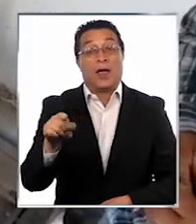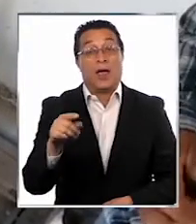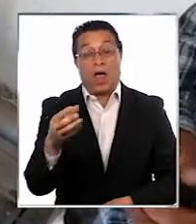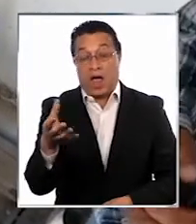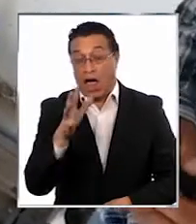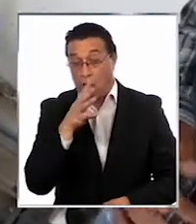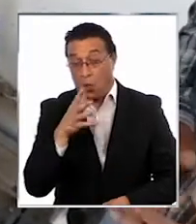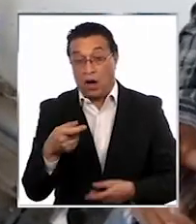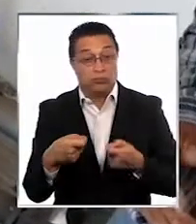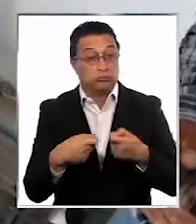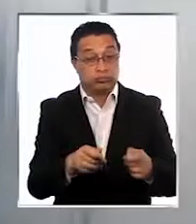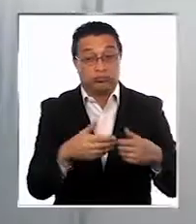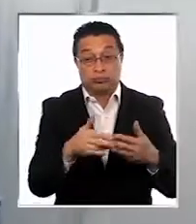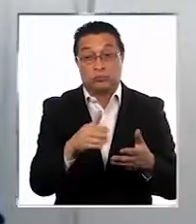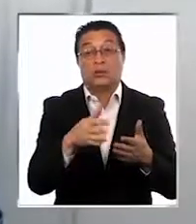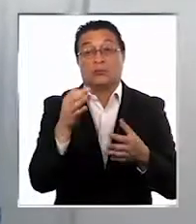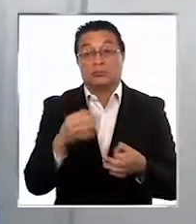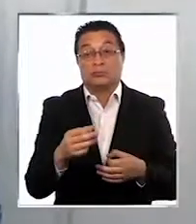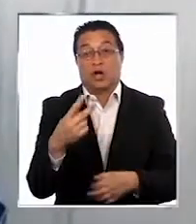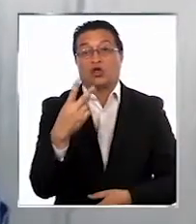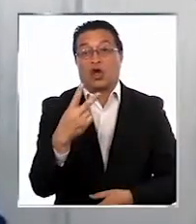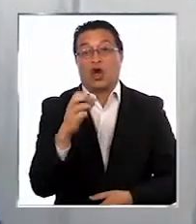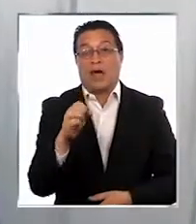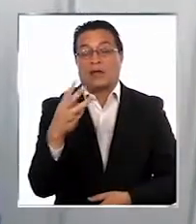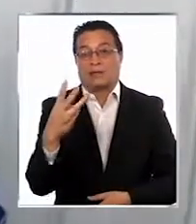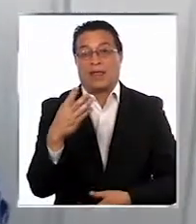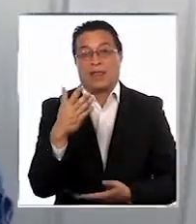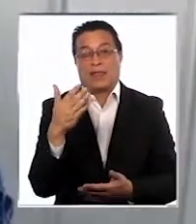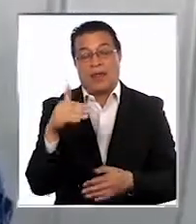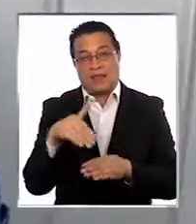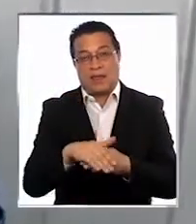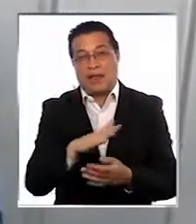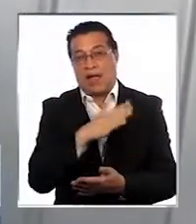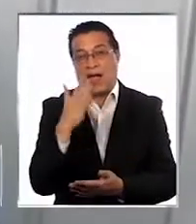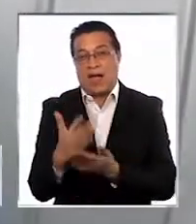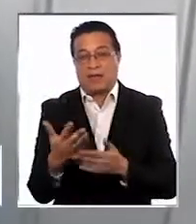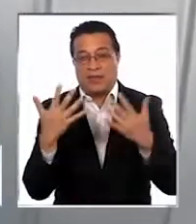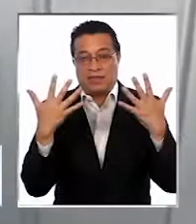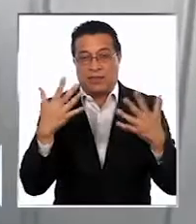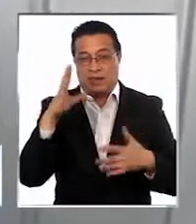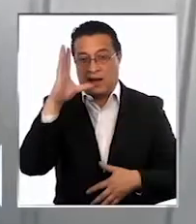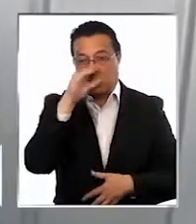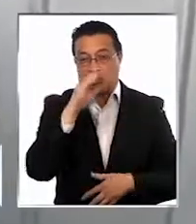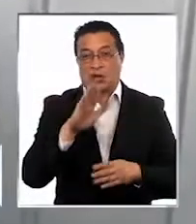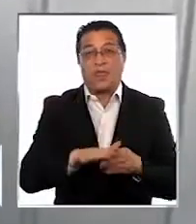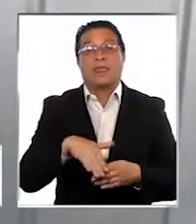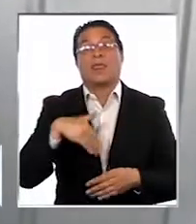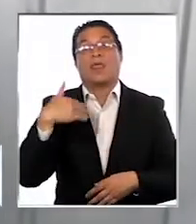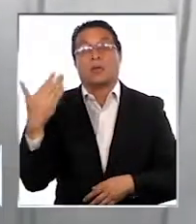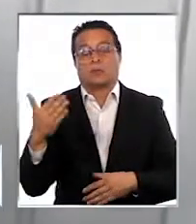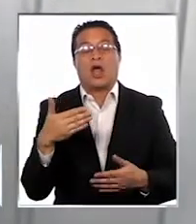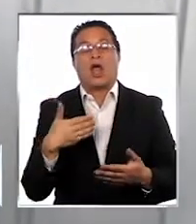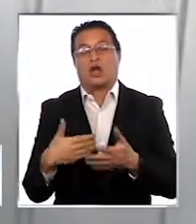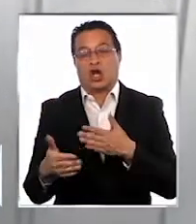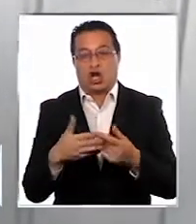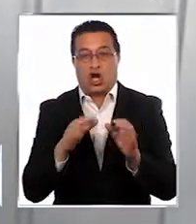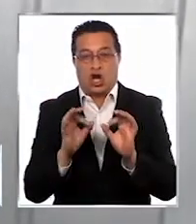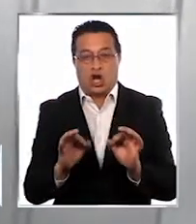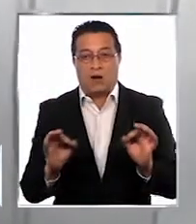es activo desde las 2, 3 de la tarde hasta las 10 de la noche. De ahí vuelve a la normalidad.